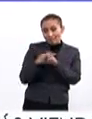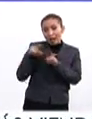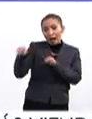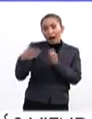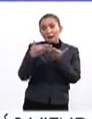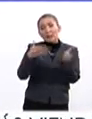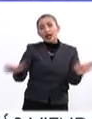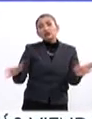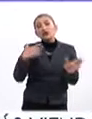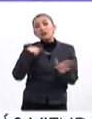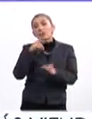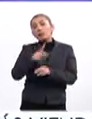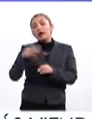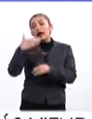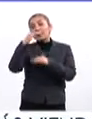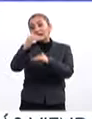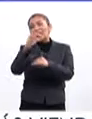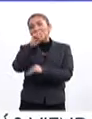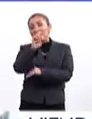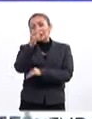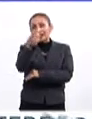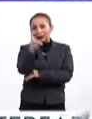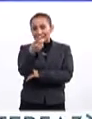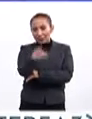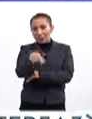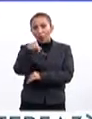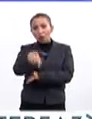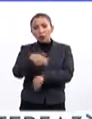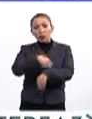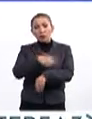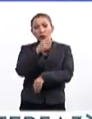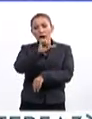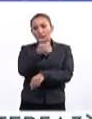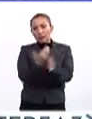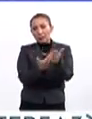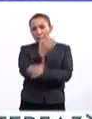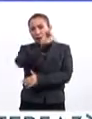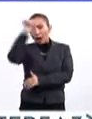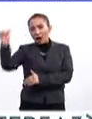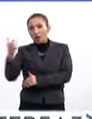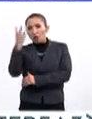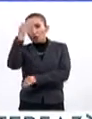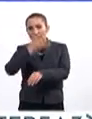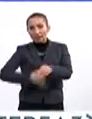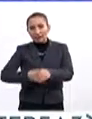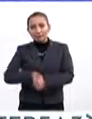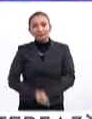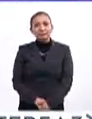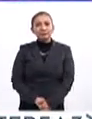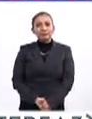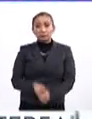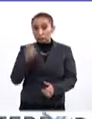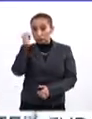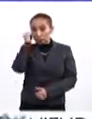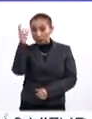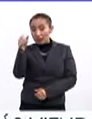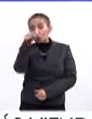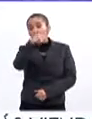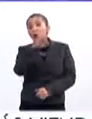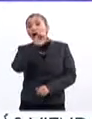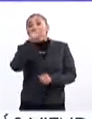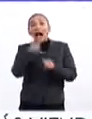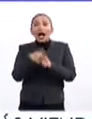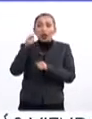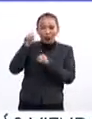estará abierta al público hasta el próximo 30 de diciembre en un horario de 11 de la mañana a 4 de la tarde. No olvides que si